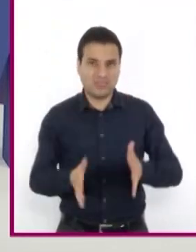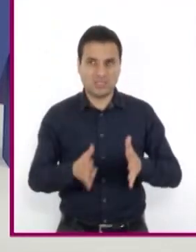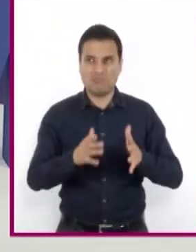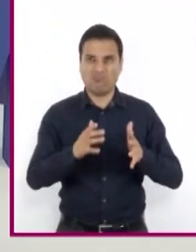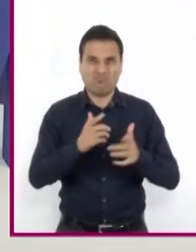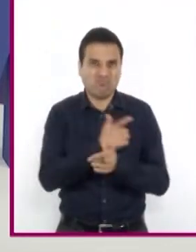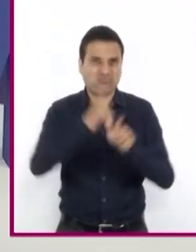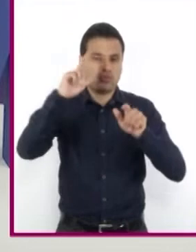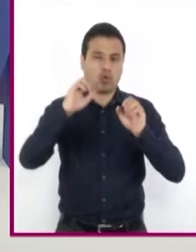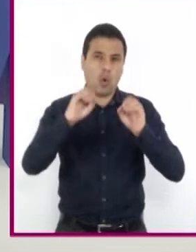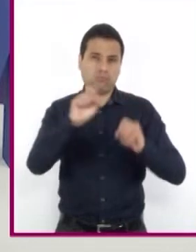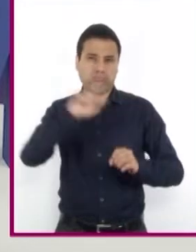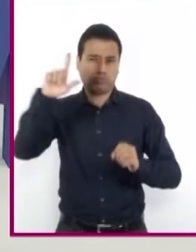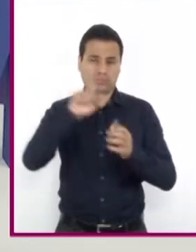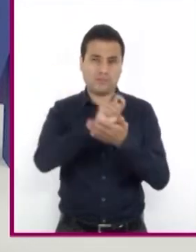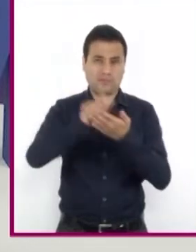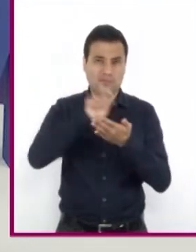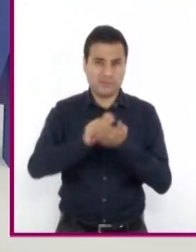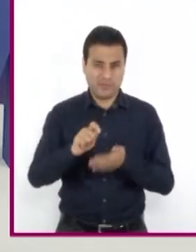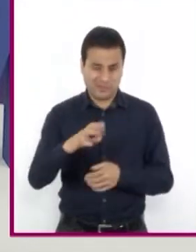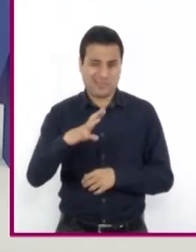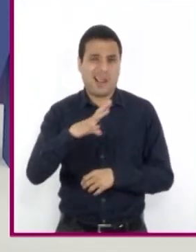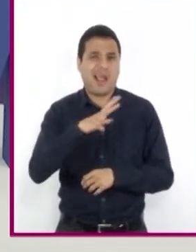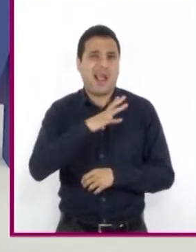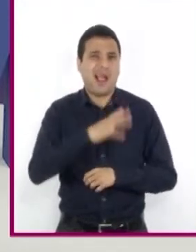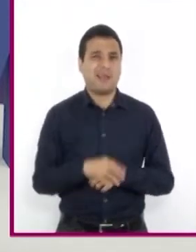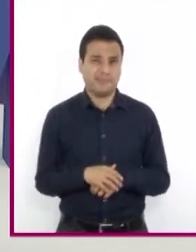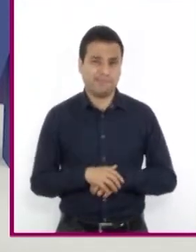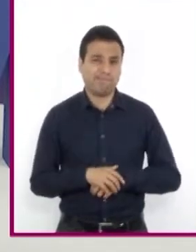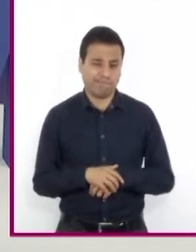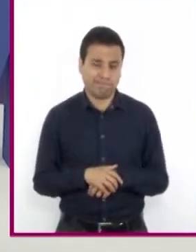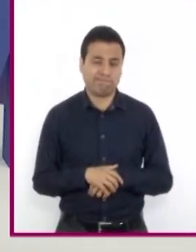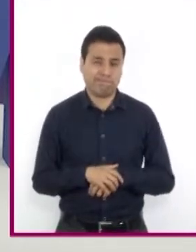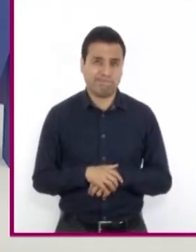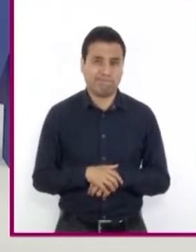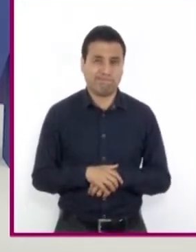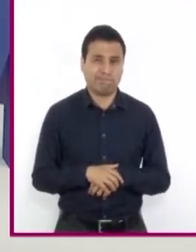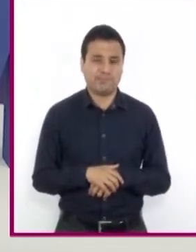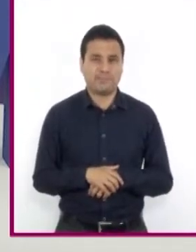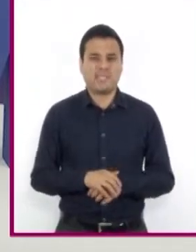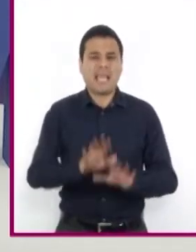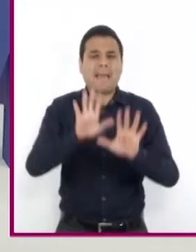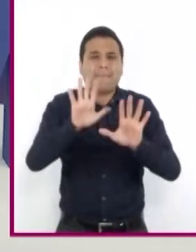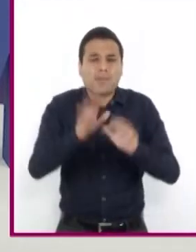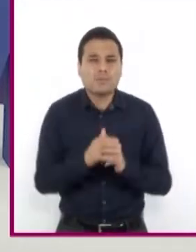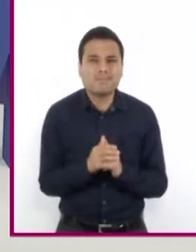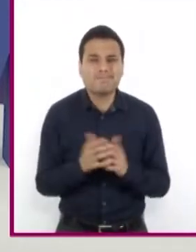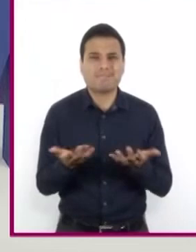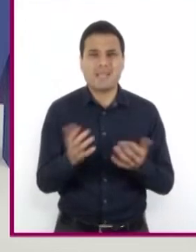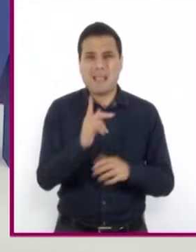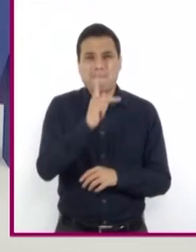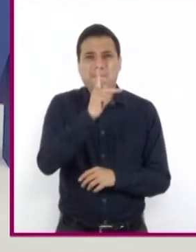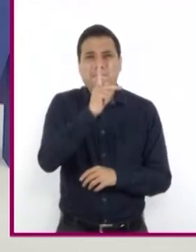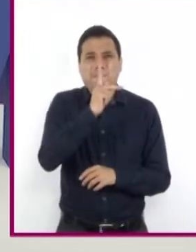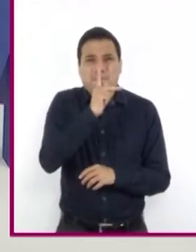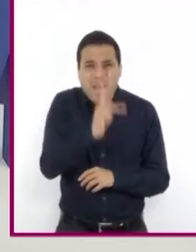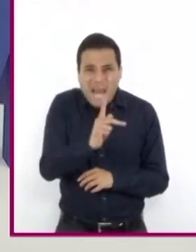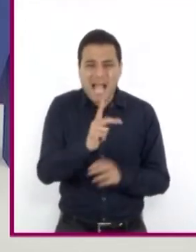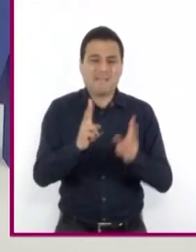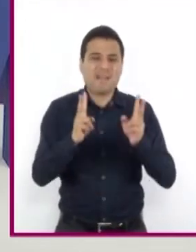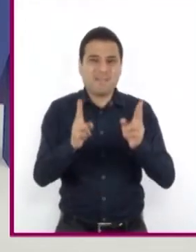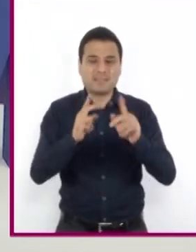pensadores o escritores conocidos por la forma en que se expresan. Pero, ¿por qué hay palabras o expresiones